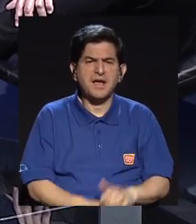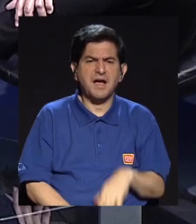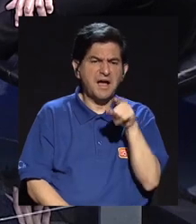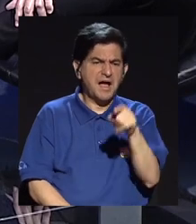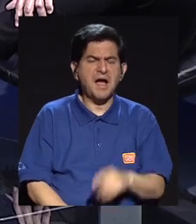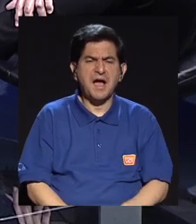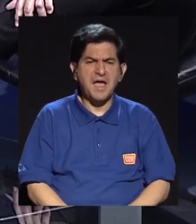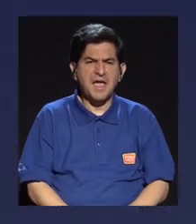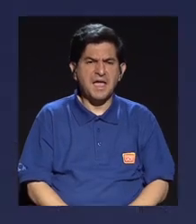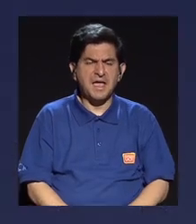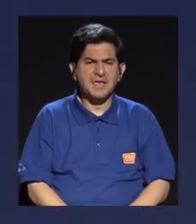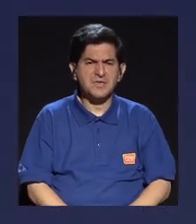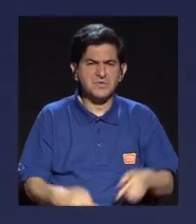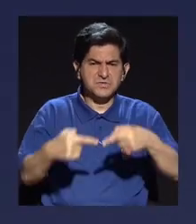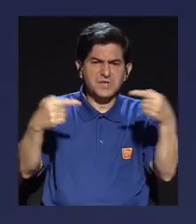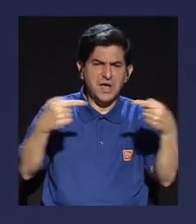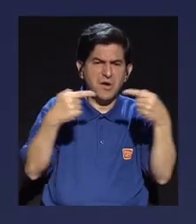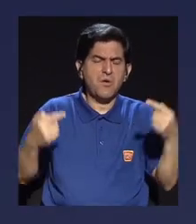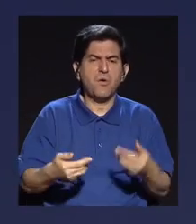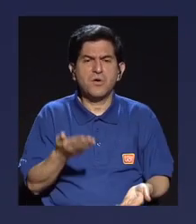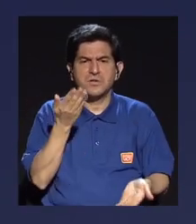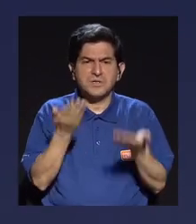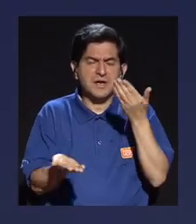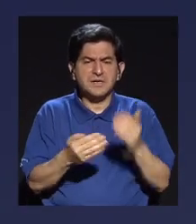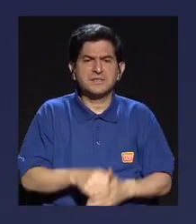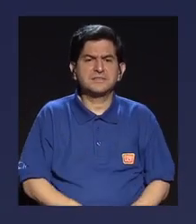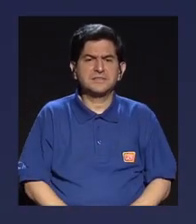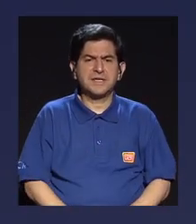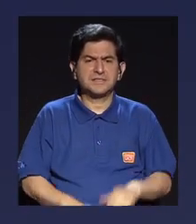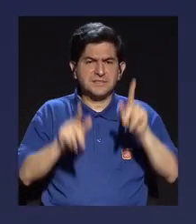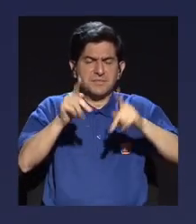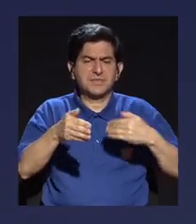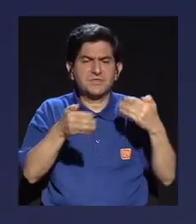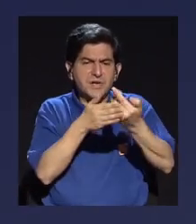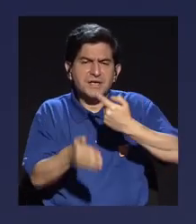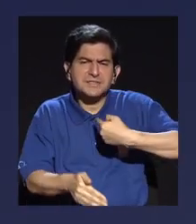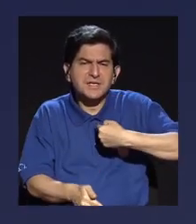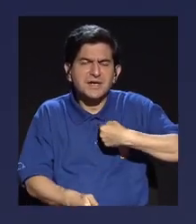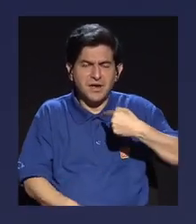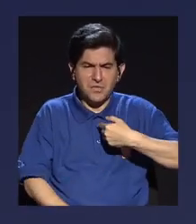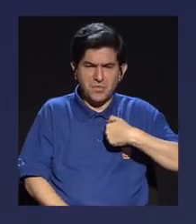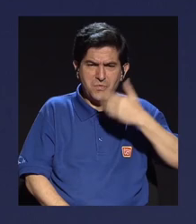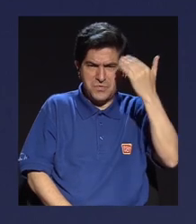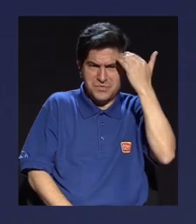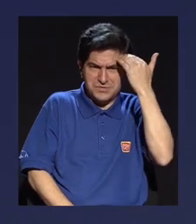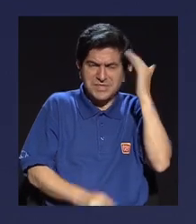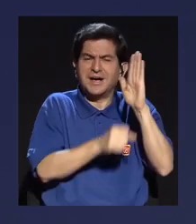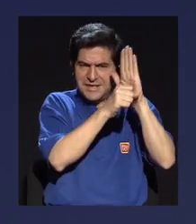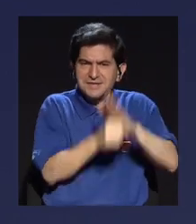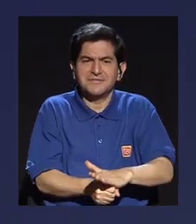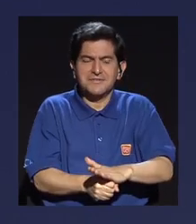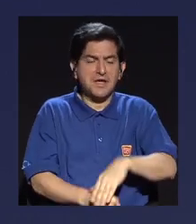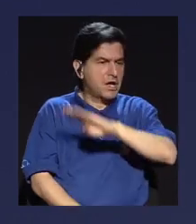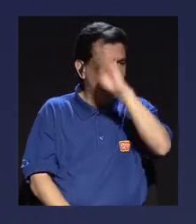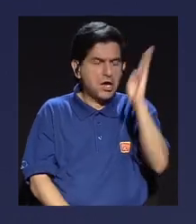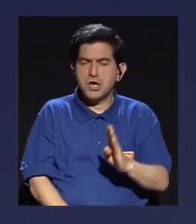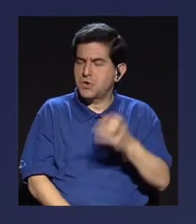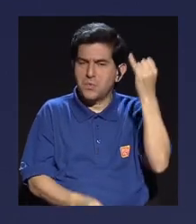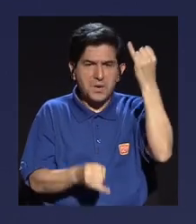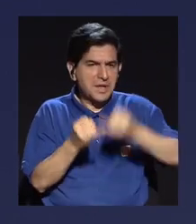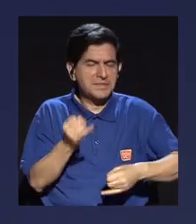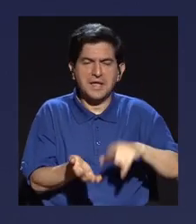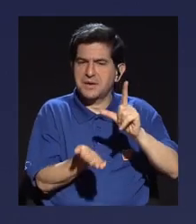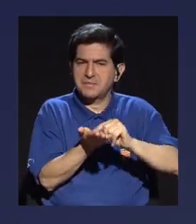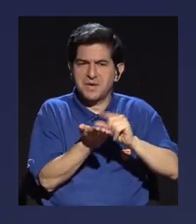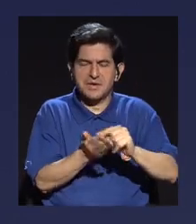tal o cual cercano a uno, entonces uno está claro en que son presiones y nunca hemos dejado de publicar por eso y no lo